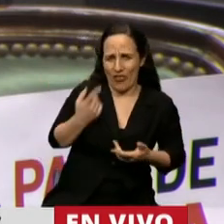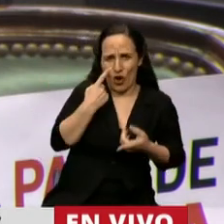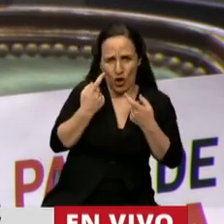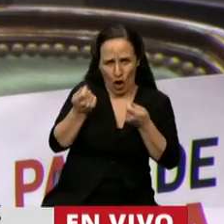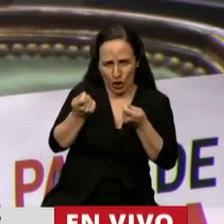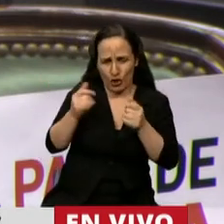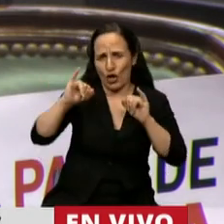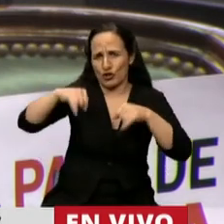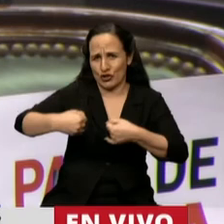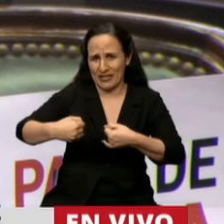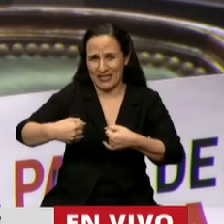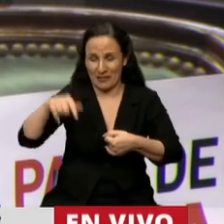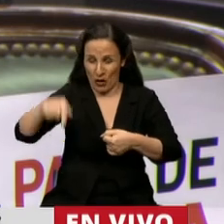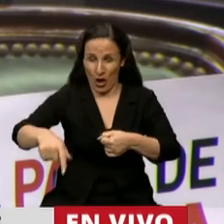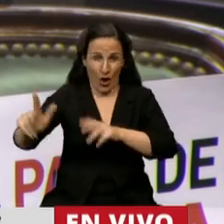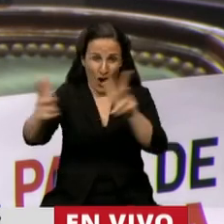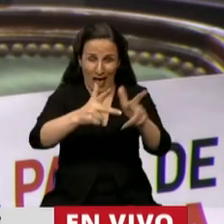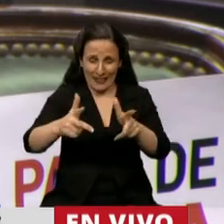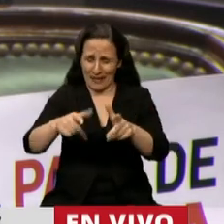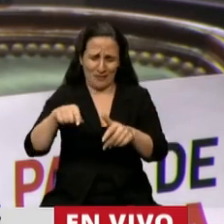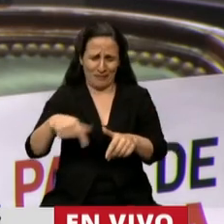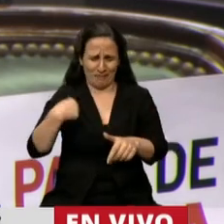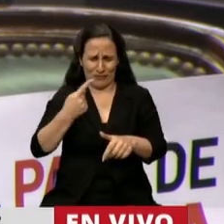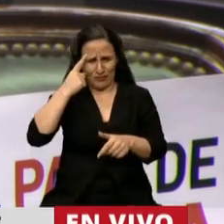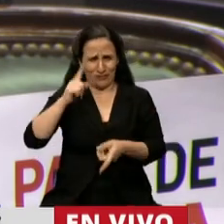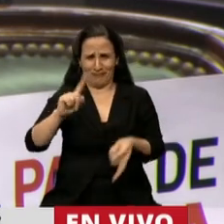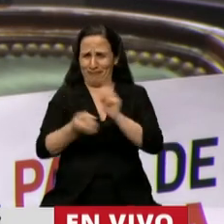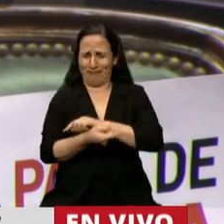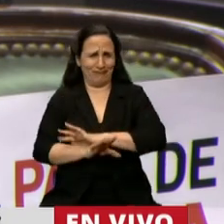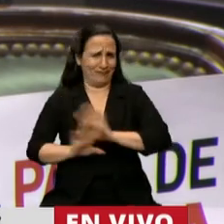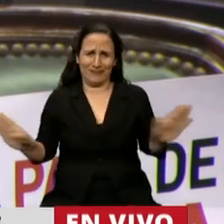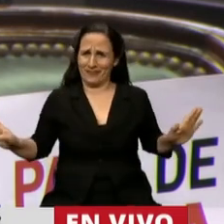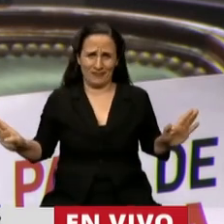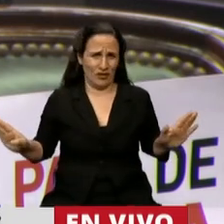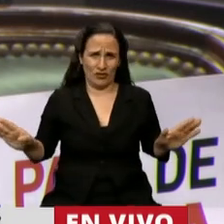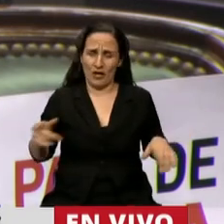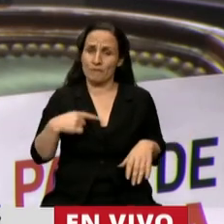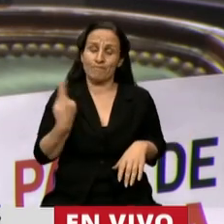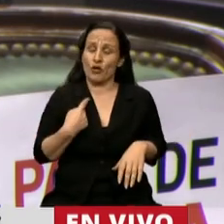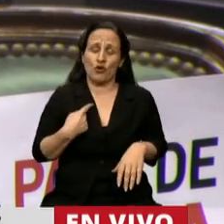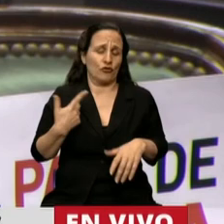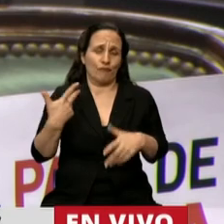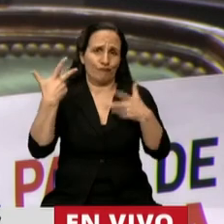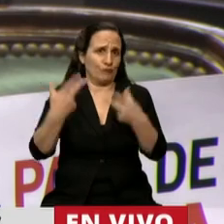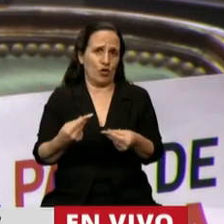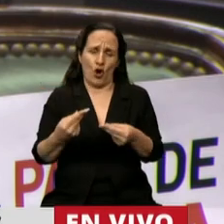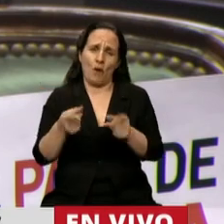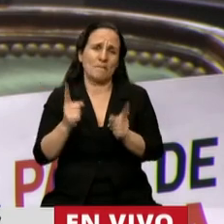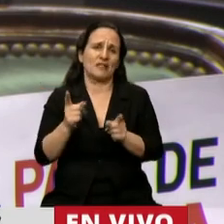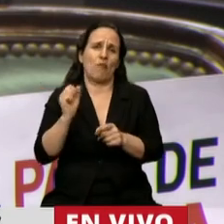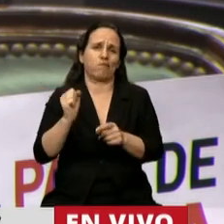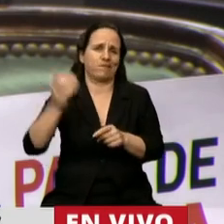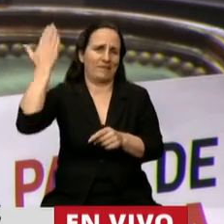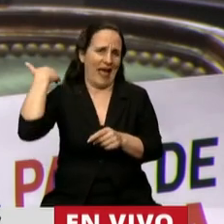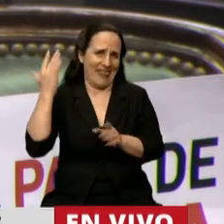Completamente distinto a lo que se está planteando aquí. Por eso, Presidente, nosotros vamos a rechazar, como ya lo hemos hecho, esta ley,